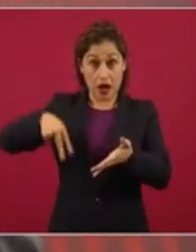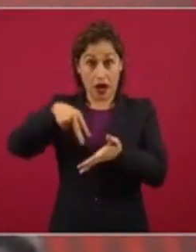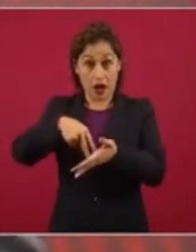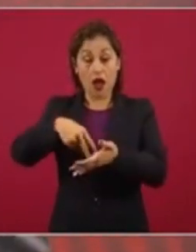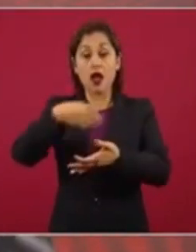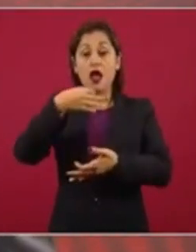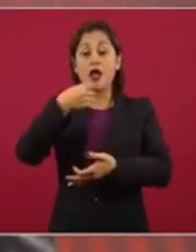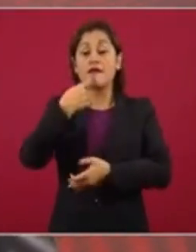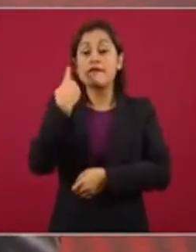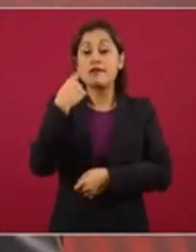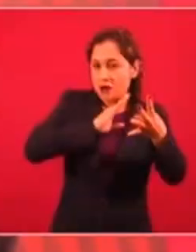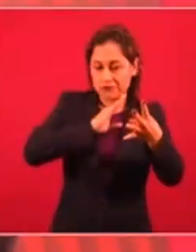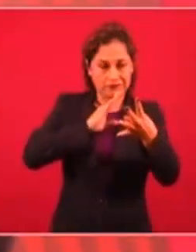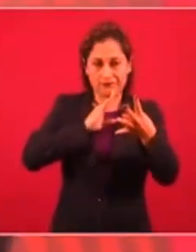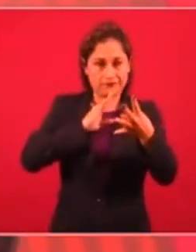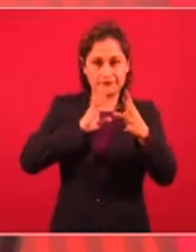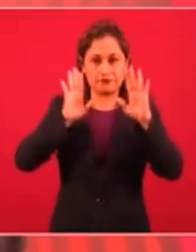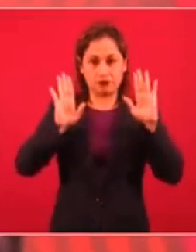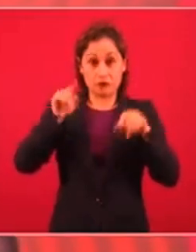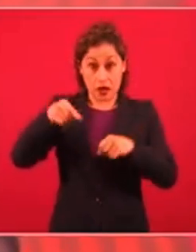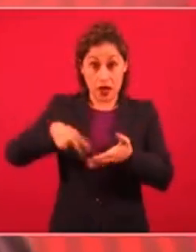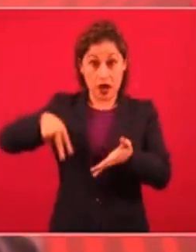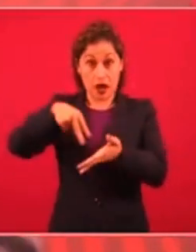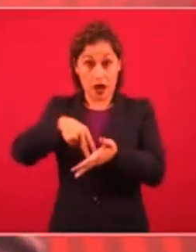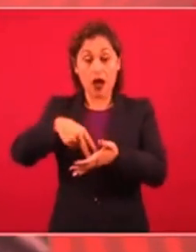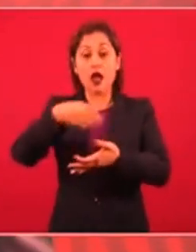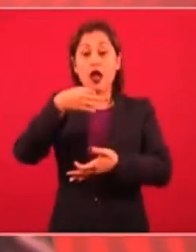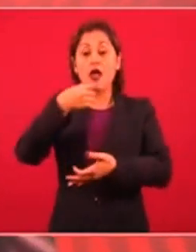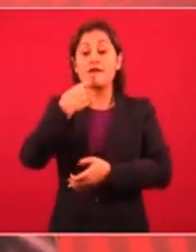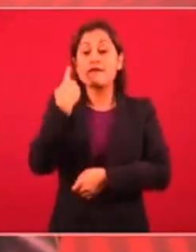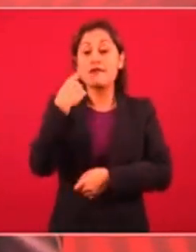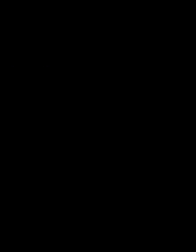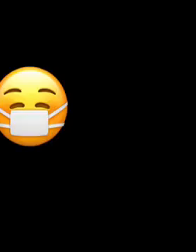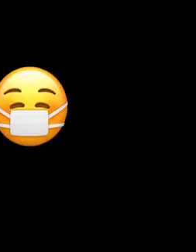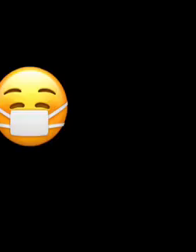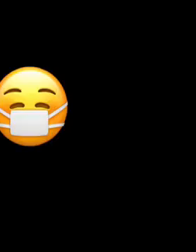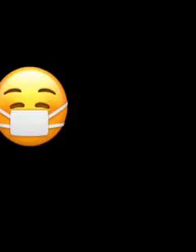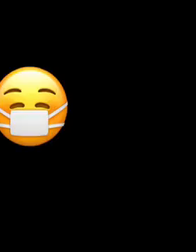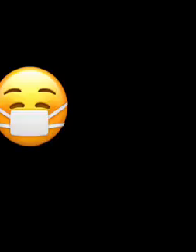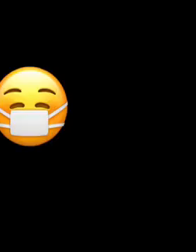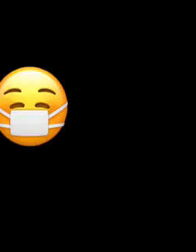que se tenga el derecho de réplica. Si hay una denuncia, que se tenga el derecho de réplica.